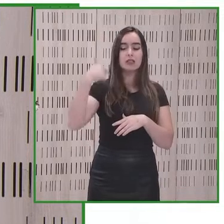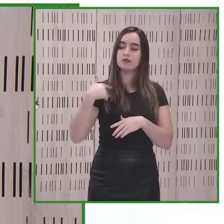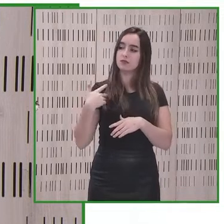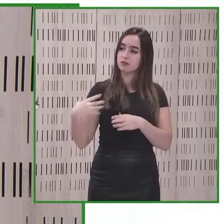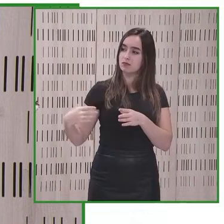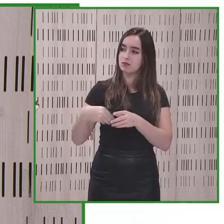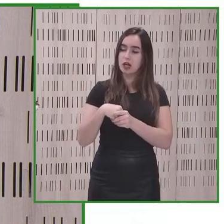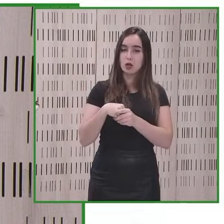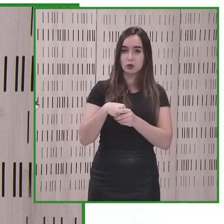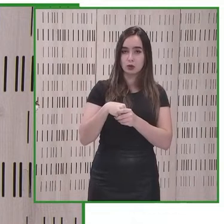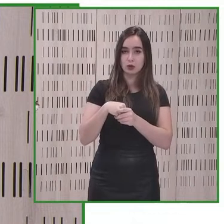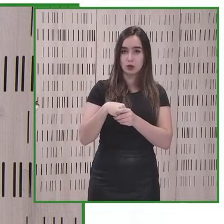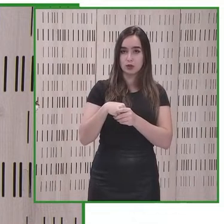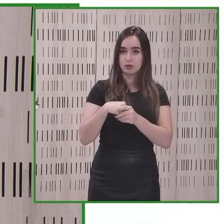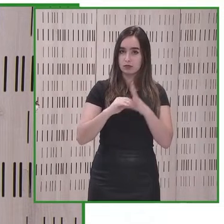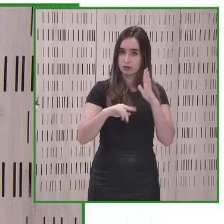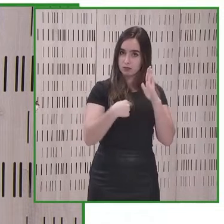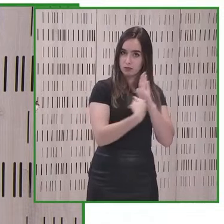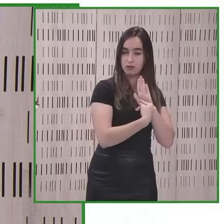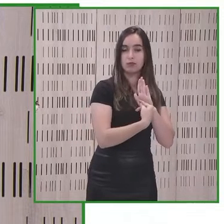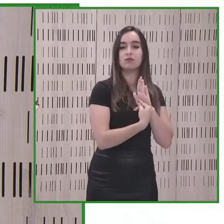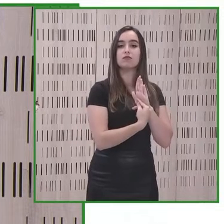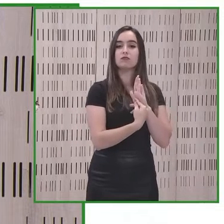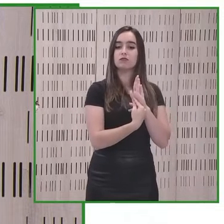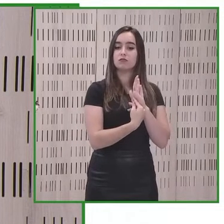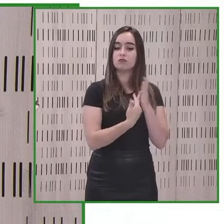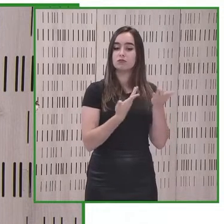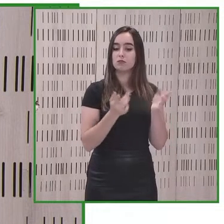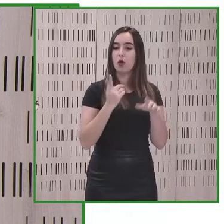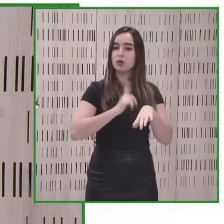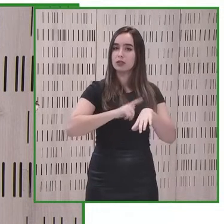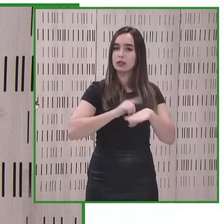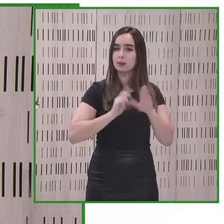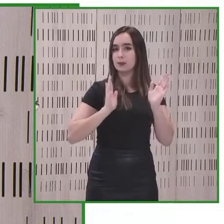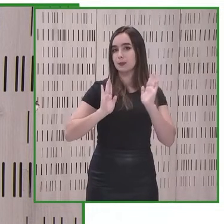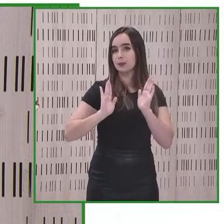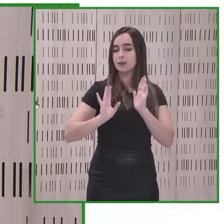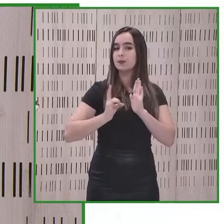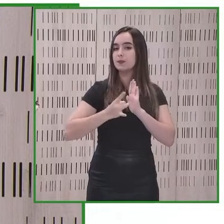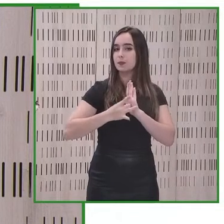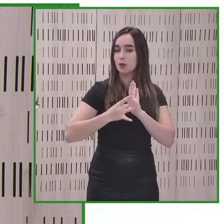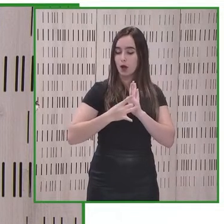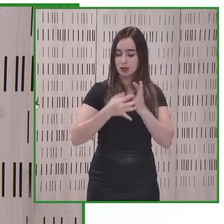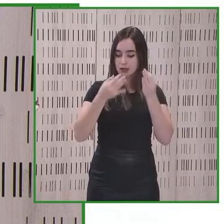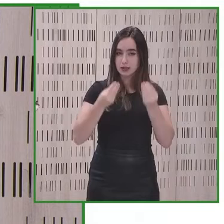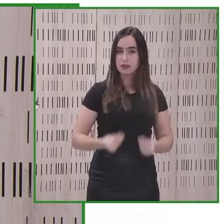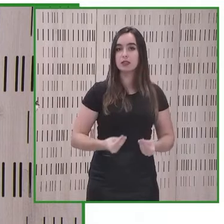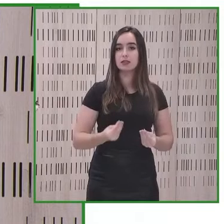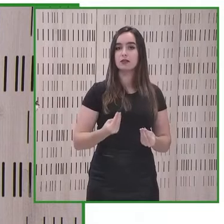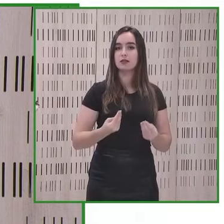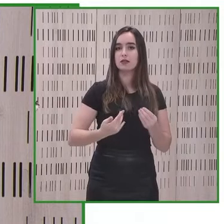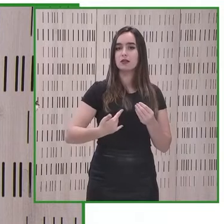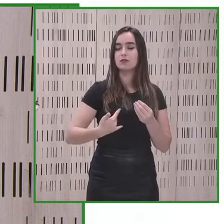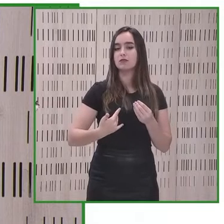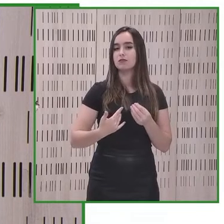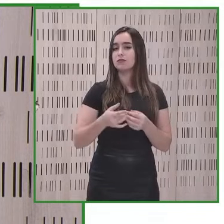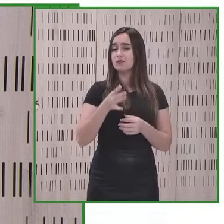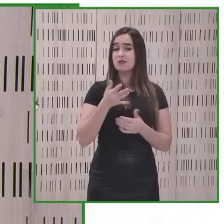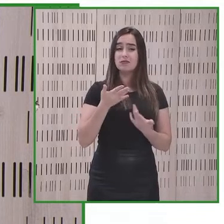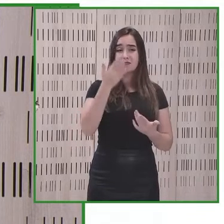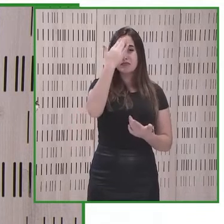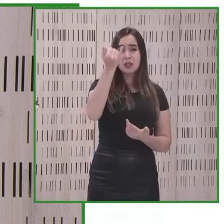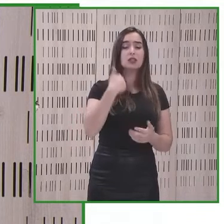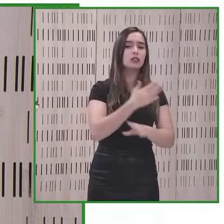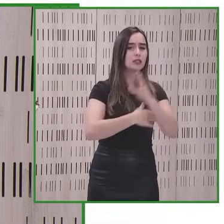inclusión a su cartera y que en este caso tenga un tiempo de calidad con con el mundo de la discapacidad con el mundo que no es poco el mundo en